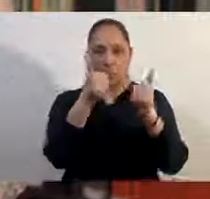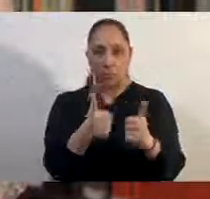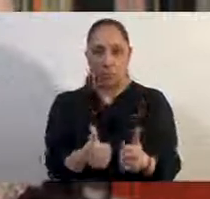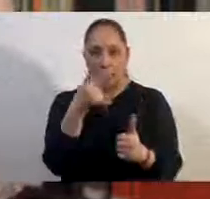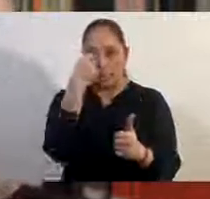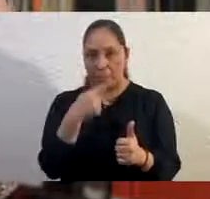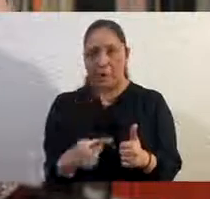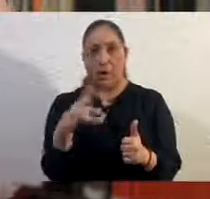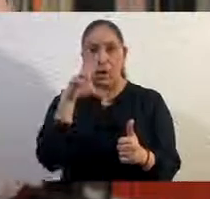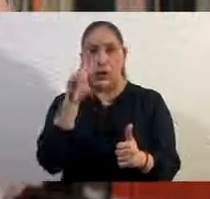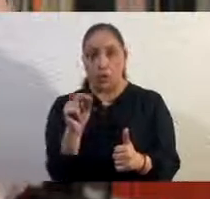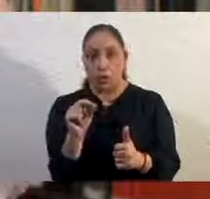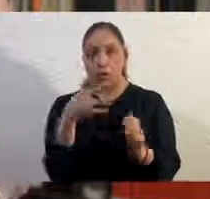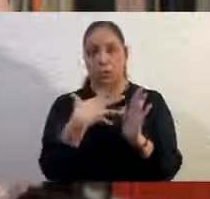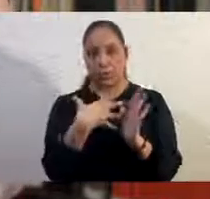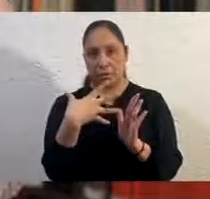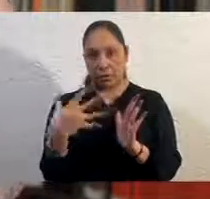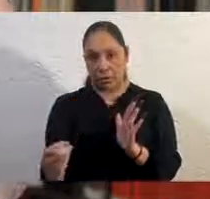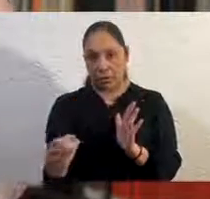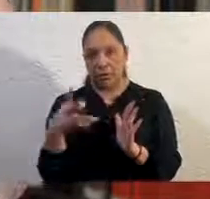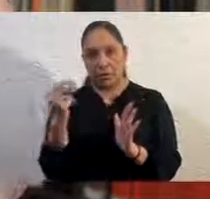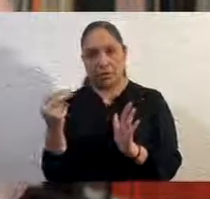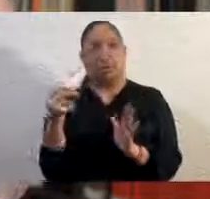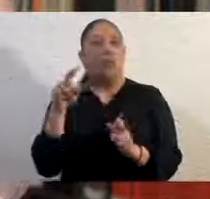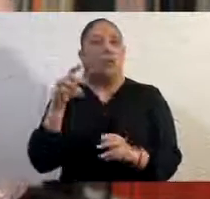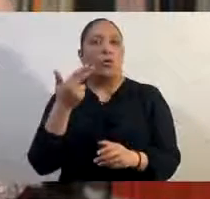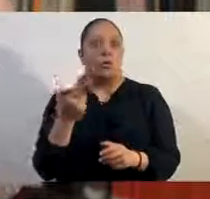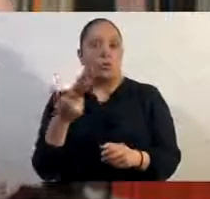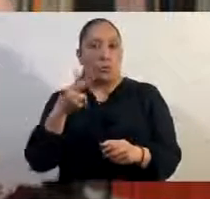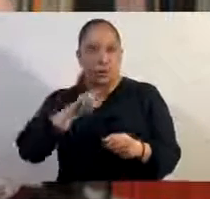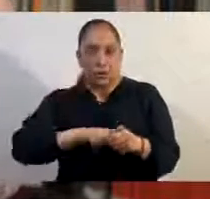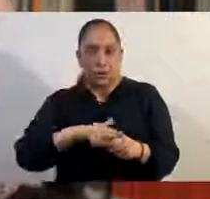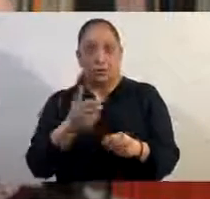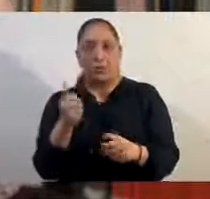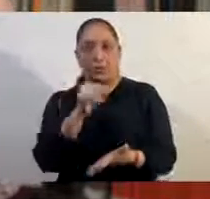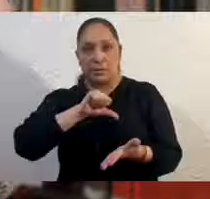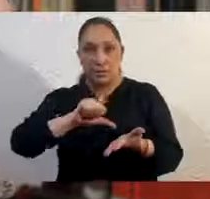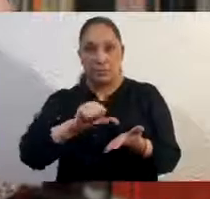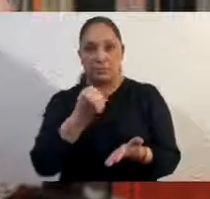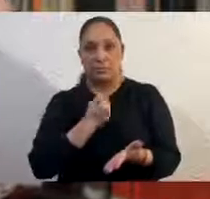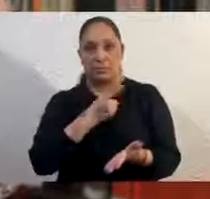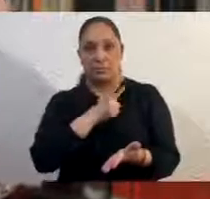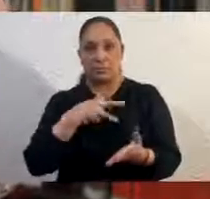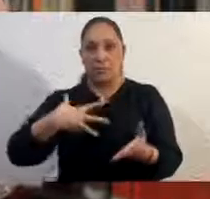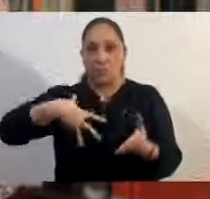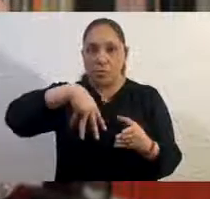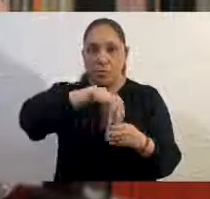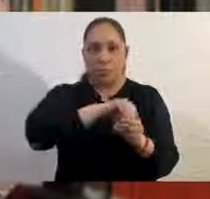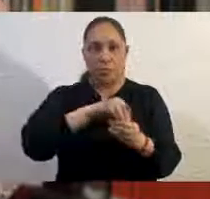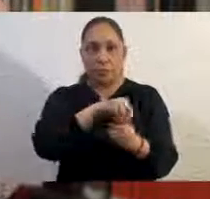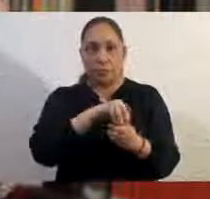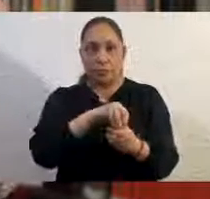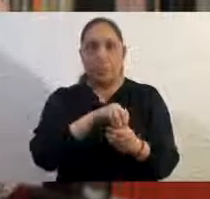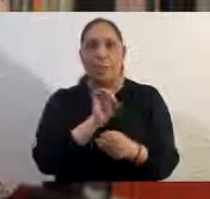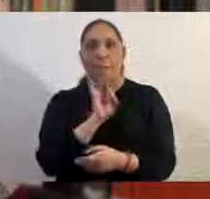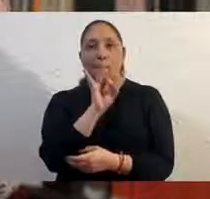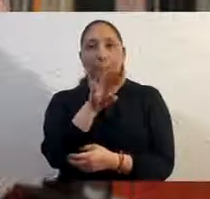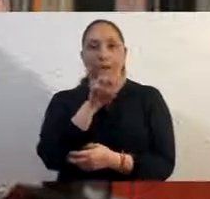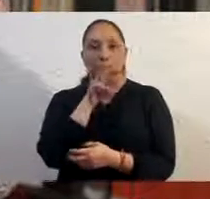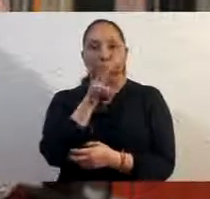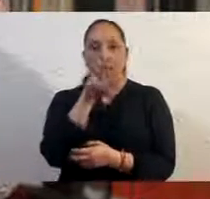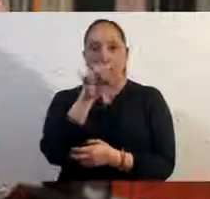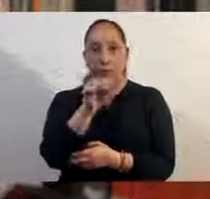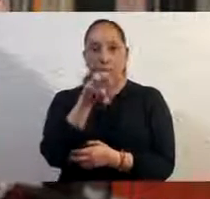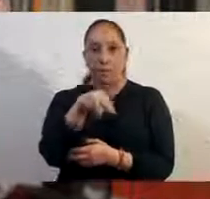y no saturar los centros de salud y hospitales. Manden un mensaje SMS con la palabra COVID